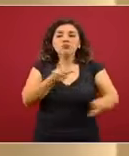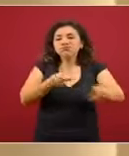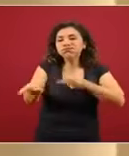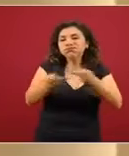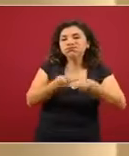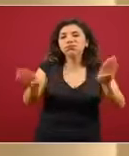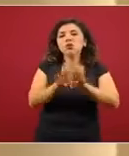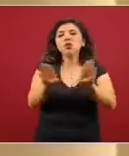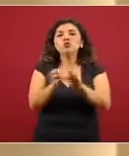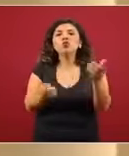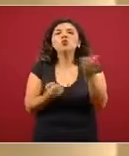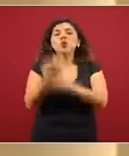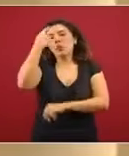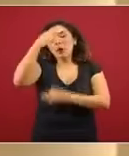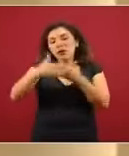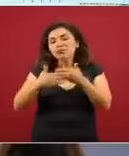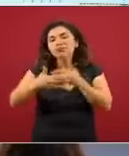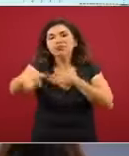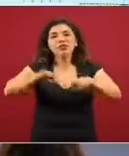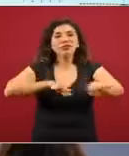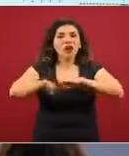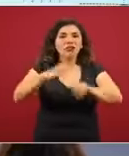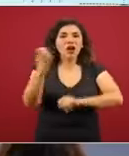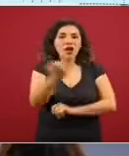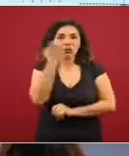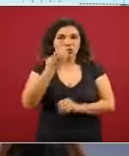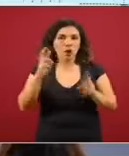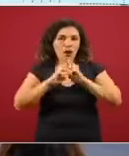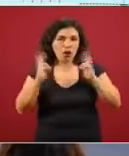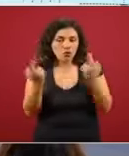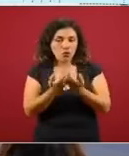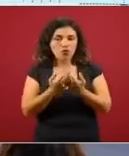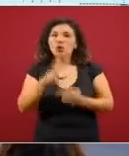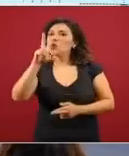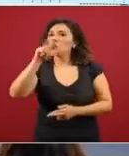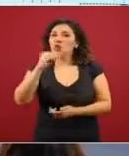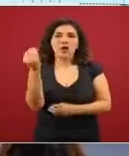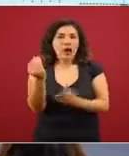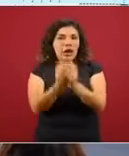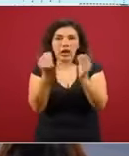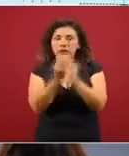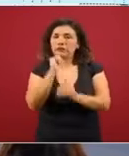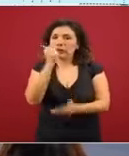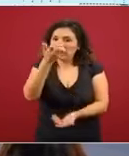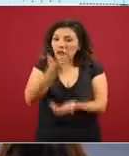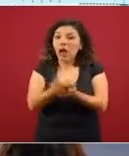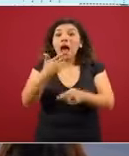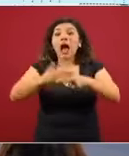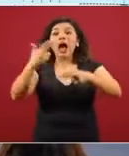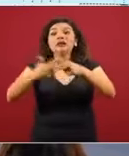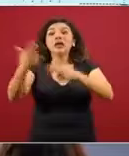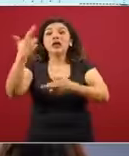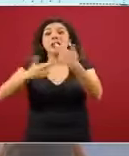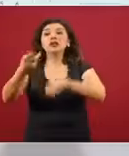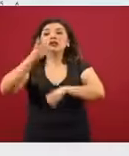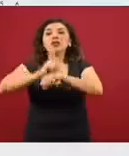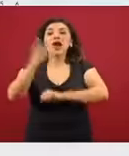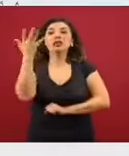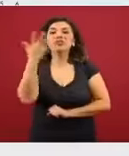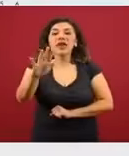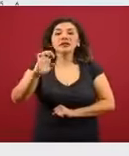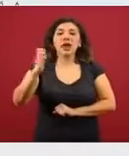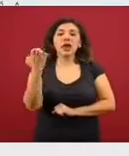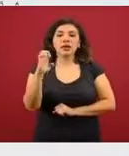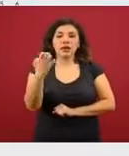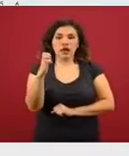todo el trabajo escolar. Tampoco habrá clases, de manera que se regresa el 10 de